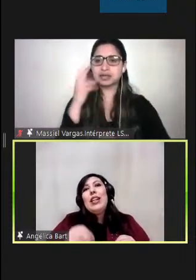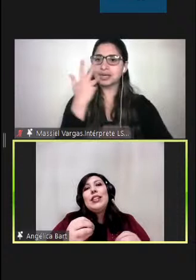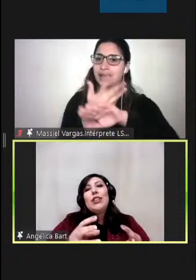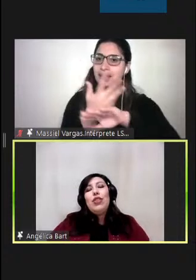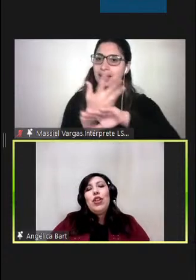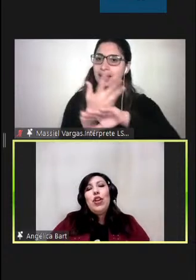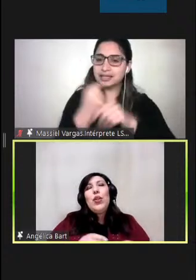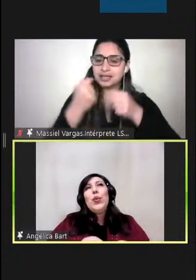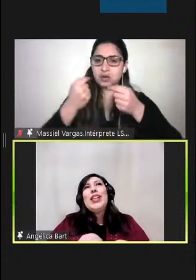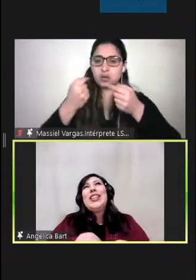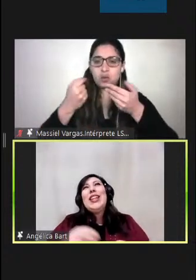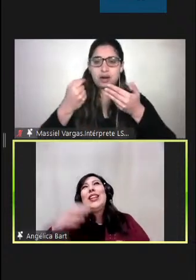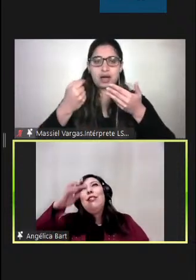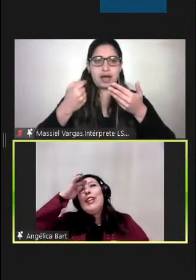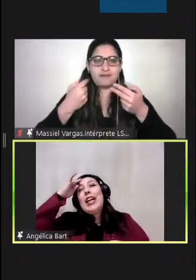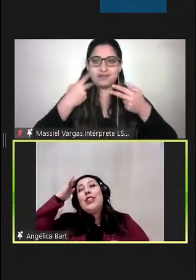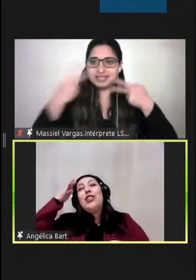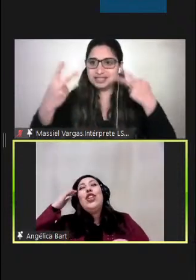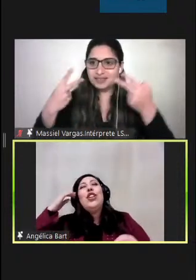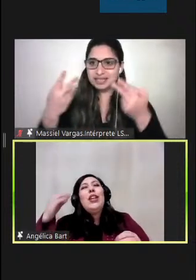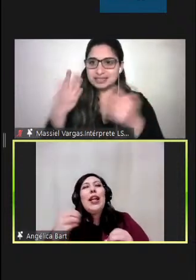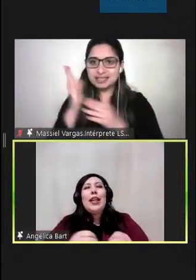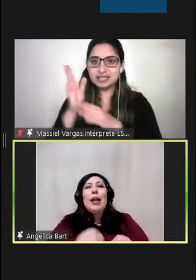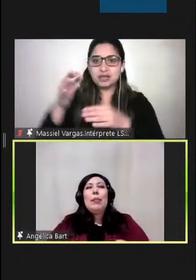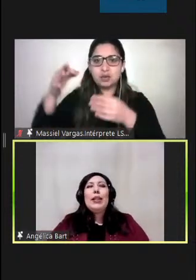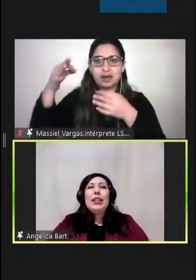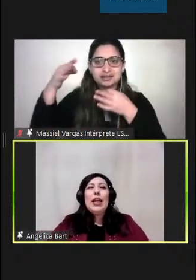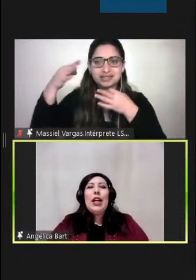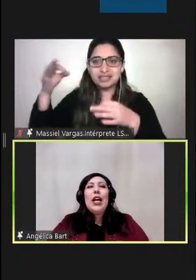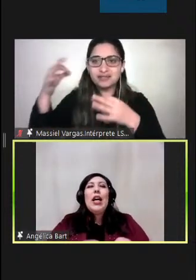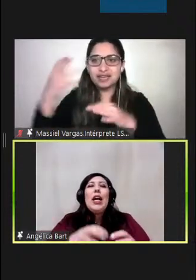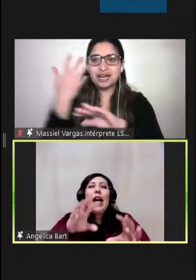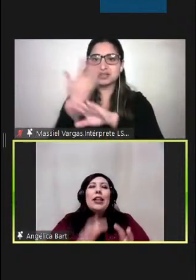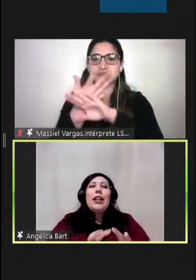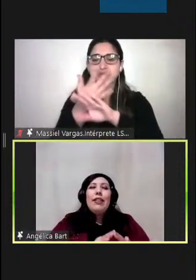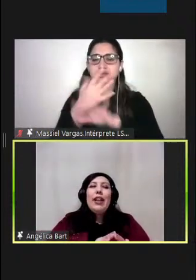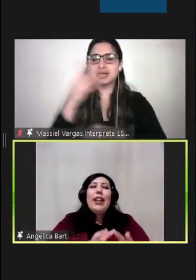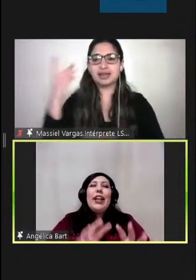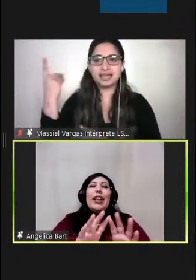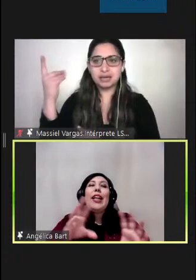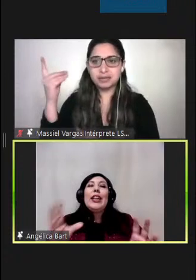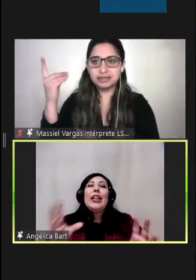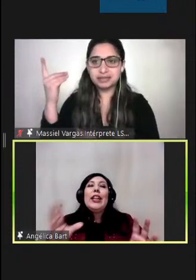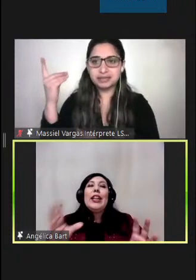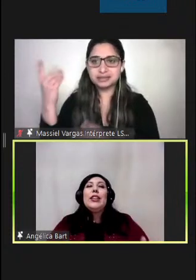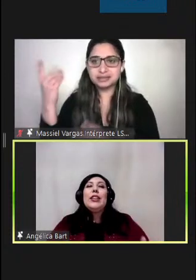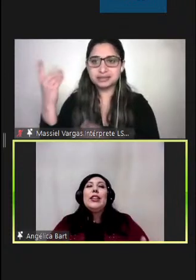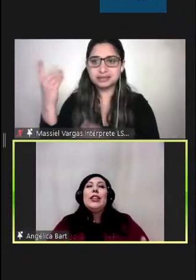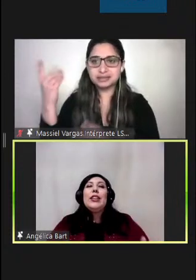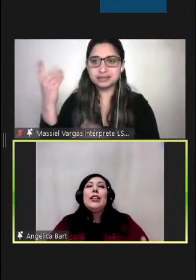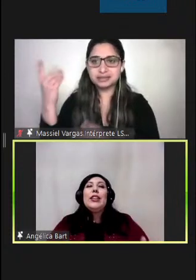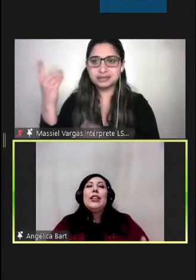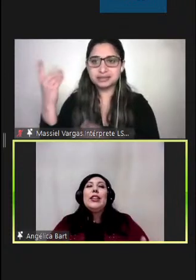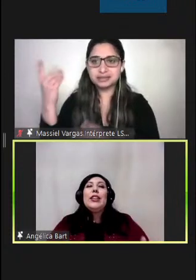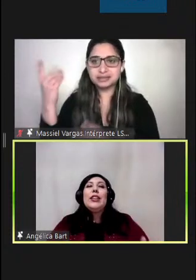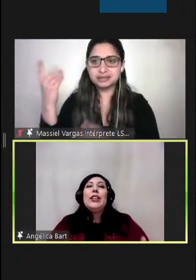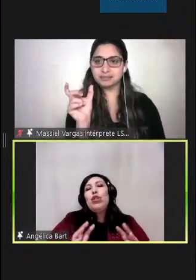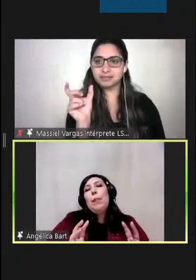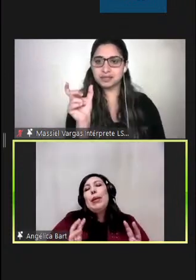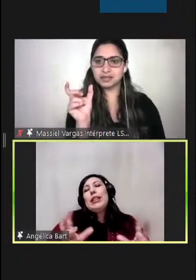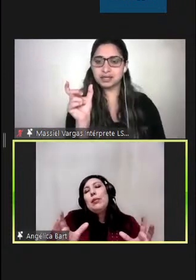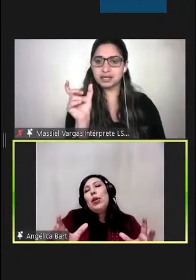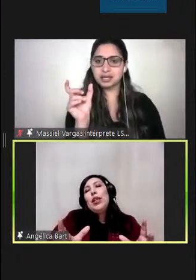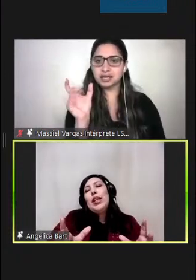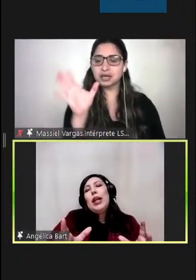visibilización y una certificación de la discapacidad a través de esta credencial cuando